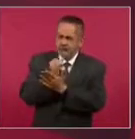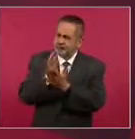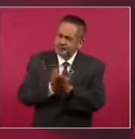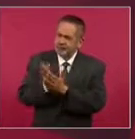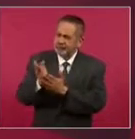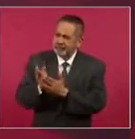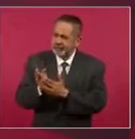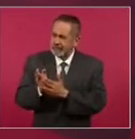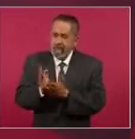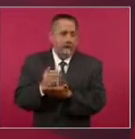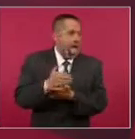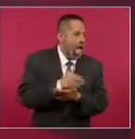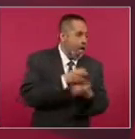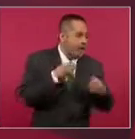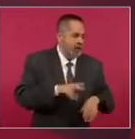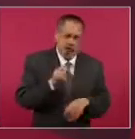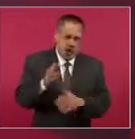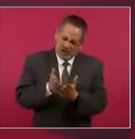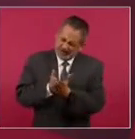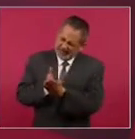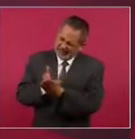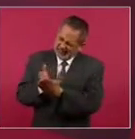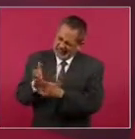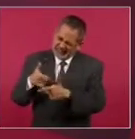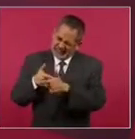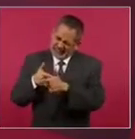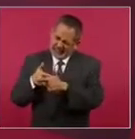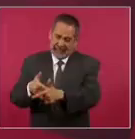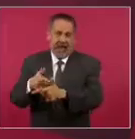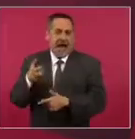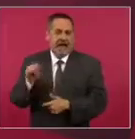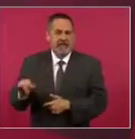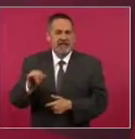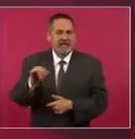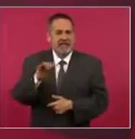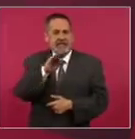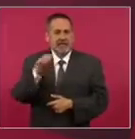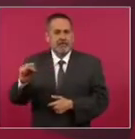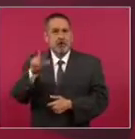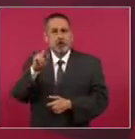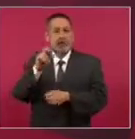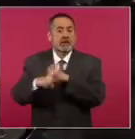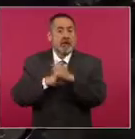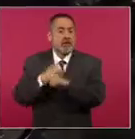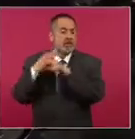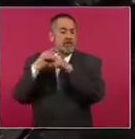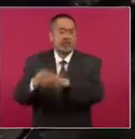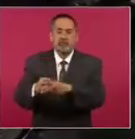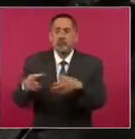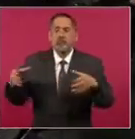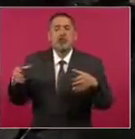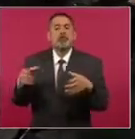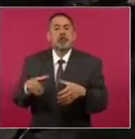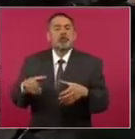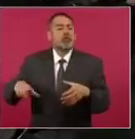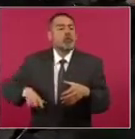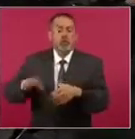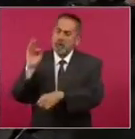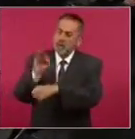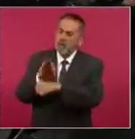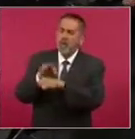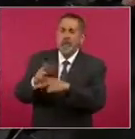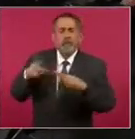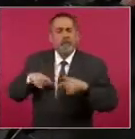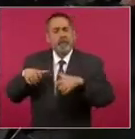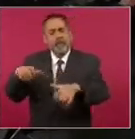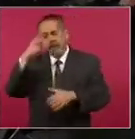cambiarlo. Eso es el IMSS a sus 80 años, la férrea voluntad de contar con una institución del Estado que protege al pueblo de